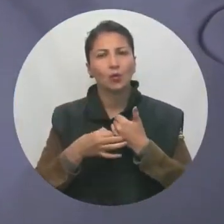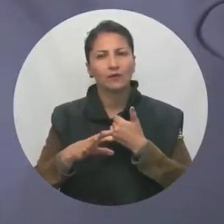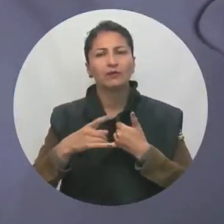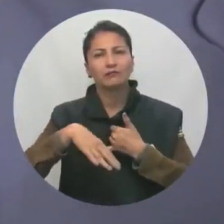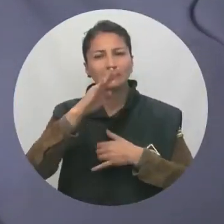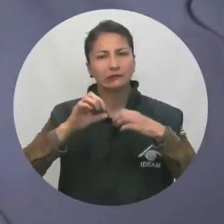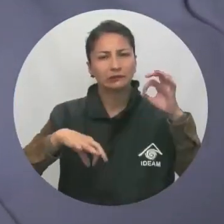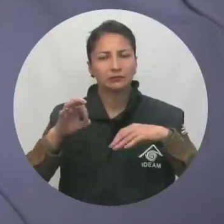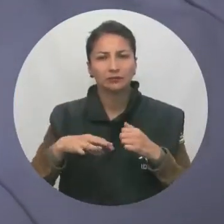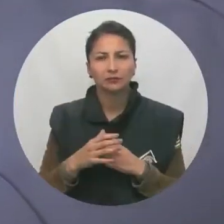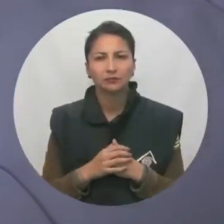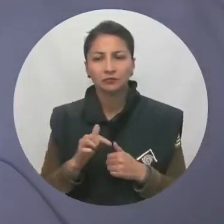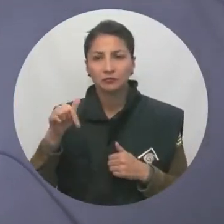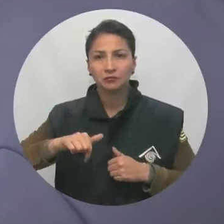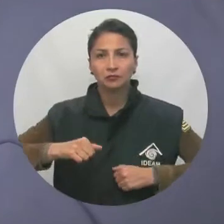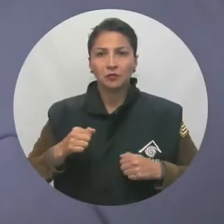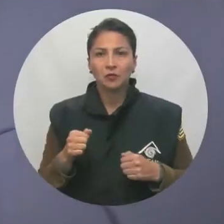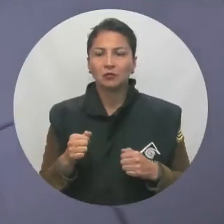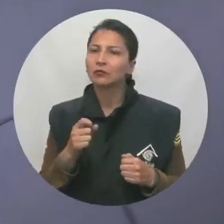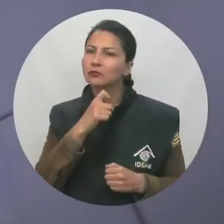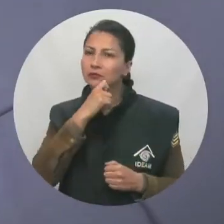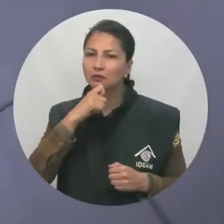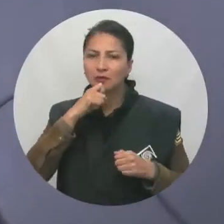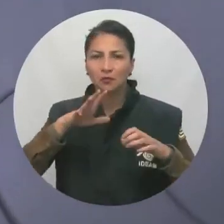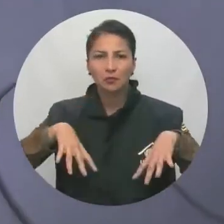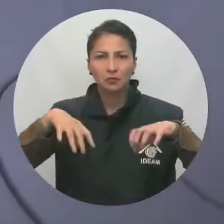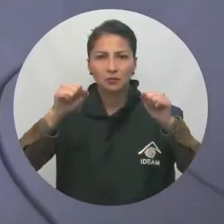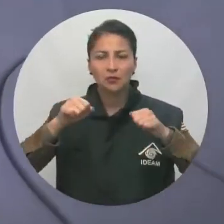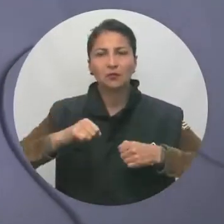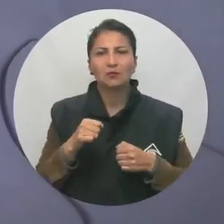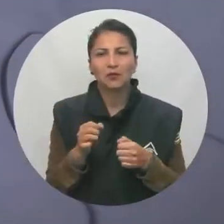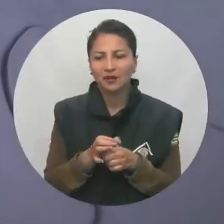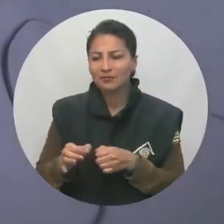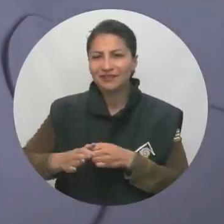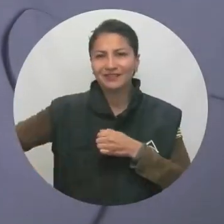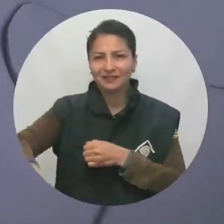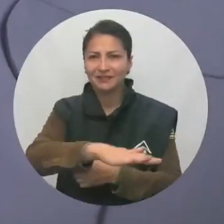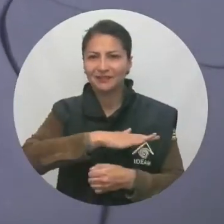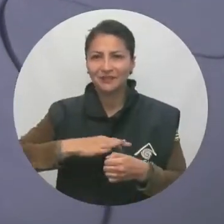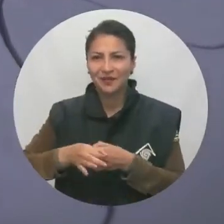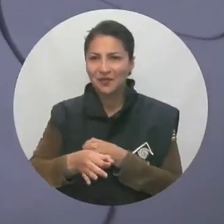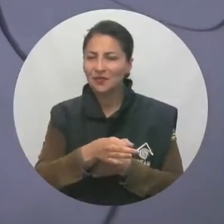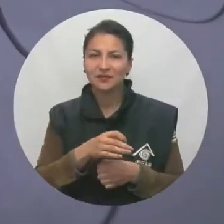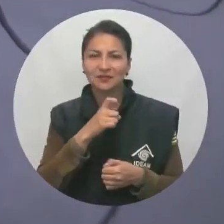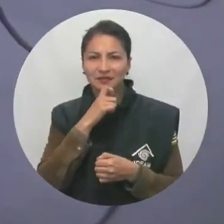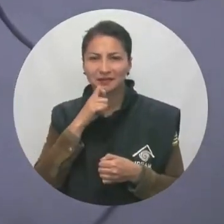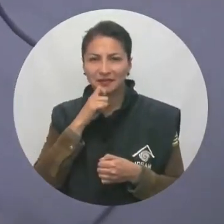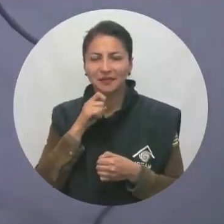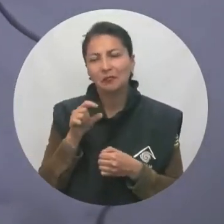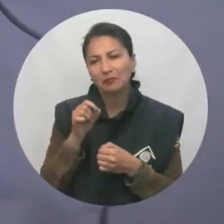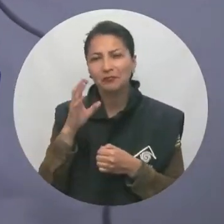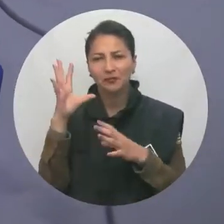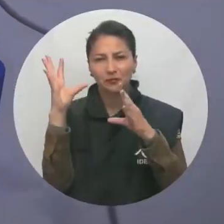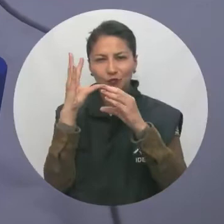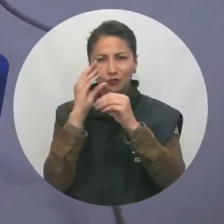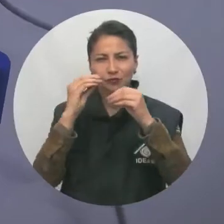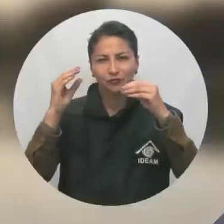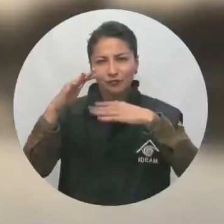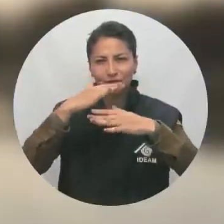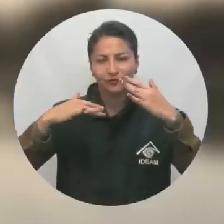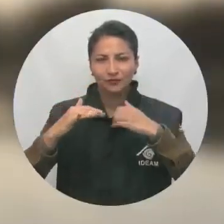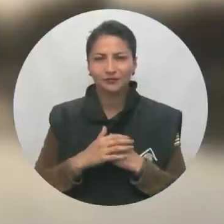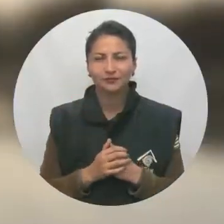Guaviare. En la capital se pronostica cielo cubierto con tiempo seco tanto en la ciudad como en la sabana, esta última con mayor nubosidad.